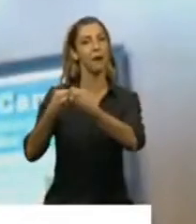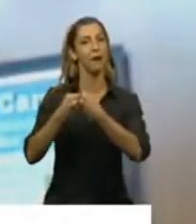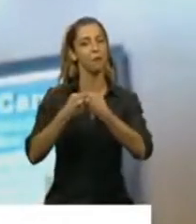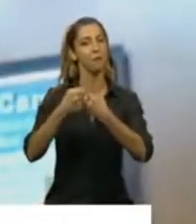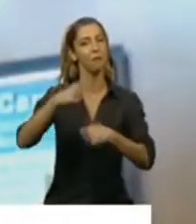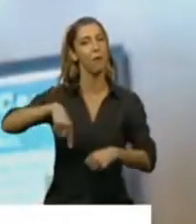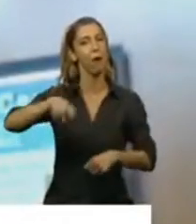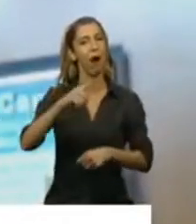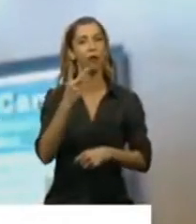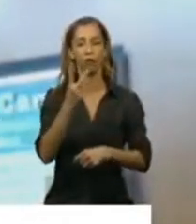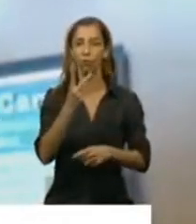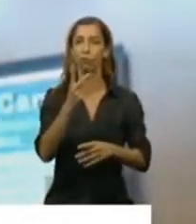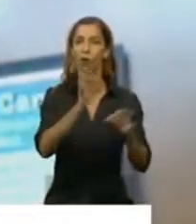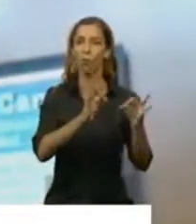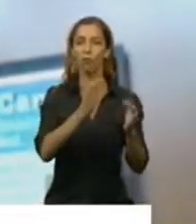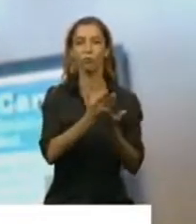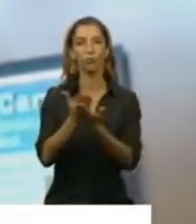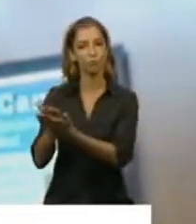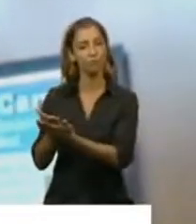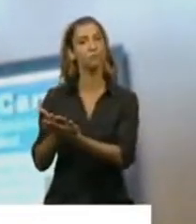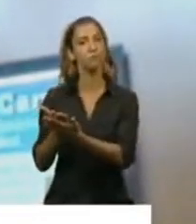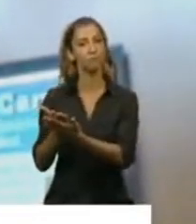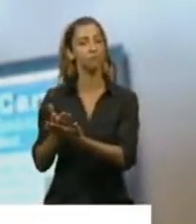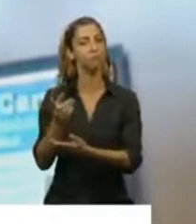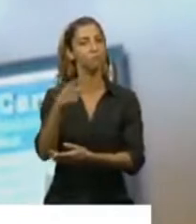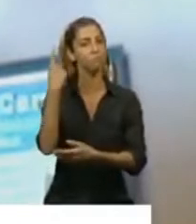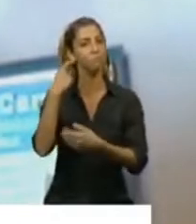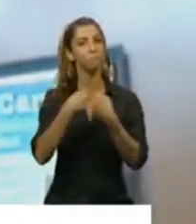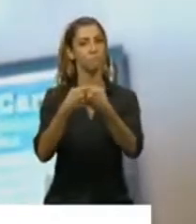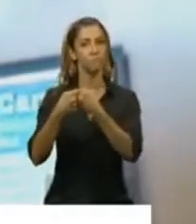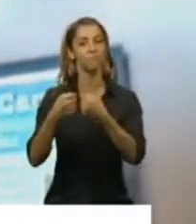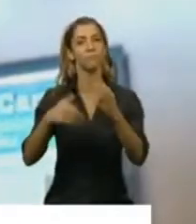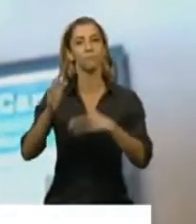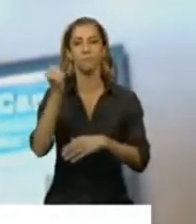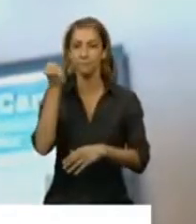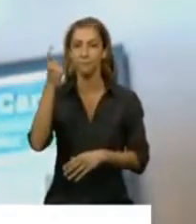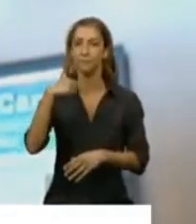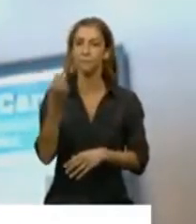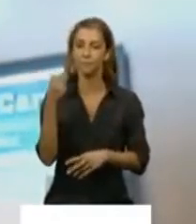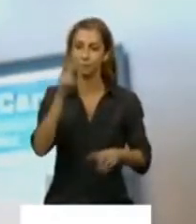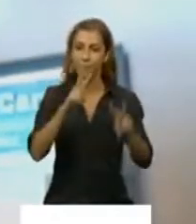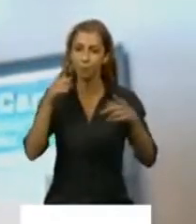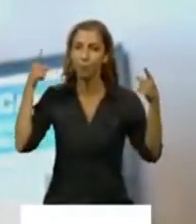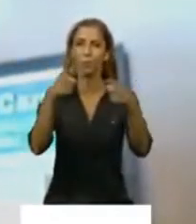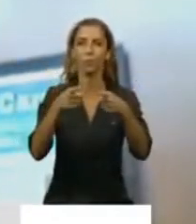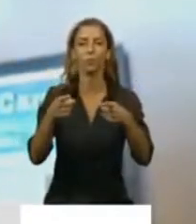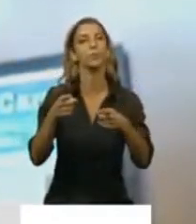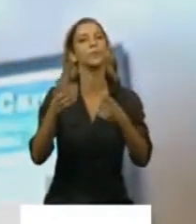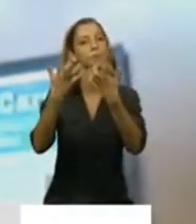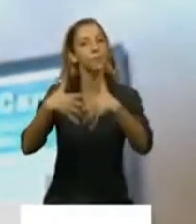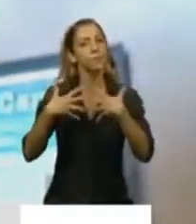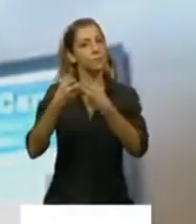buscan fortalecer el sistema sanitario y proteger y retribuir en una pequeña proporción. Nosotros